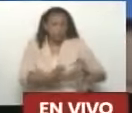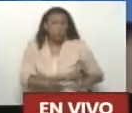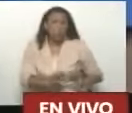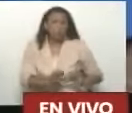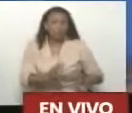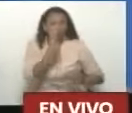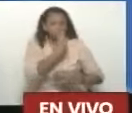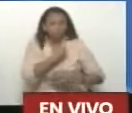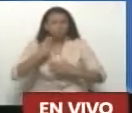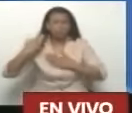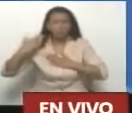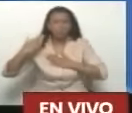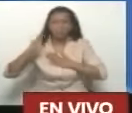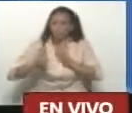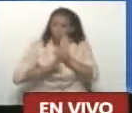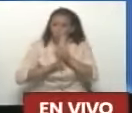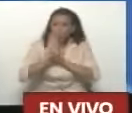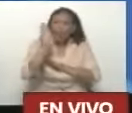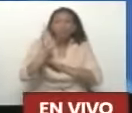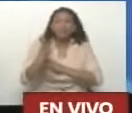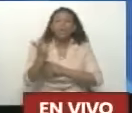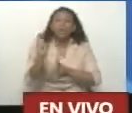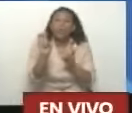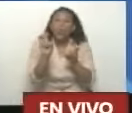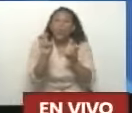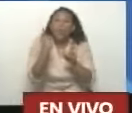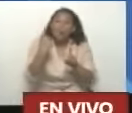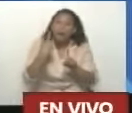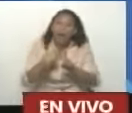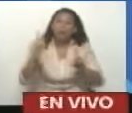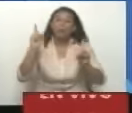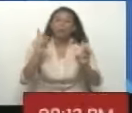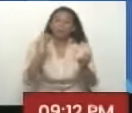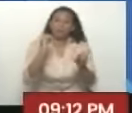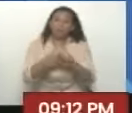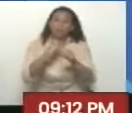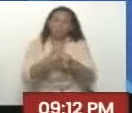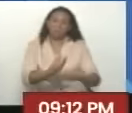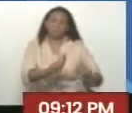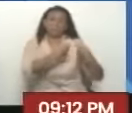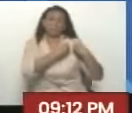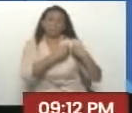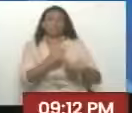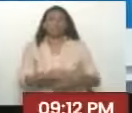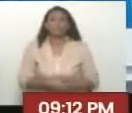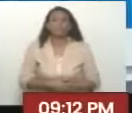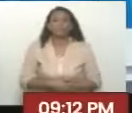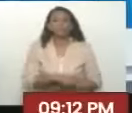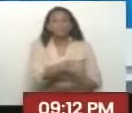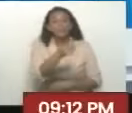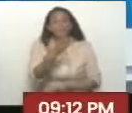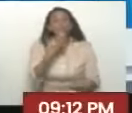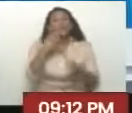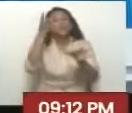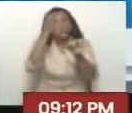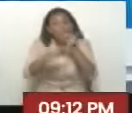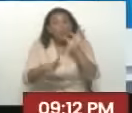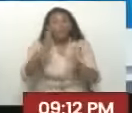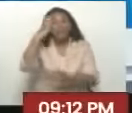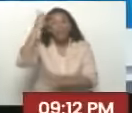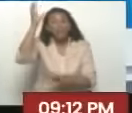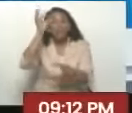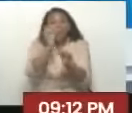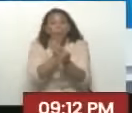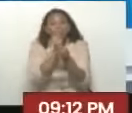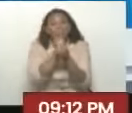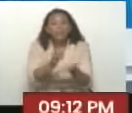todo el compromiso y mi lealtad esta nueva tarea que usted a mí me está designando, mi comandante. Bueno, mucha suerte, que Dios me lo bendiga,